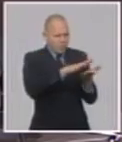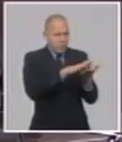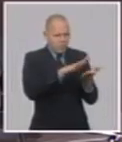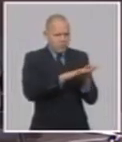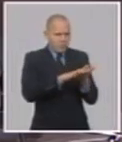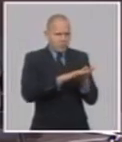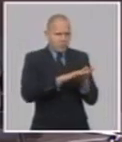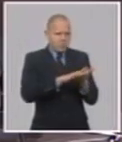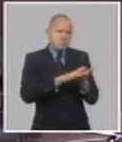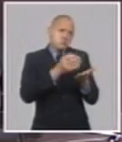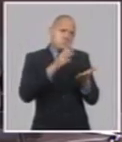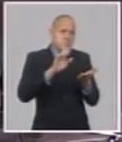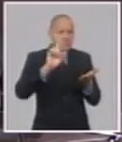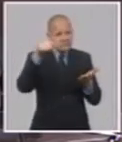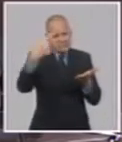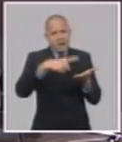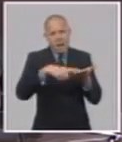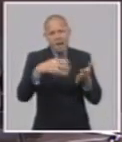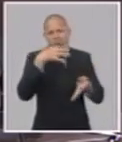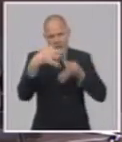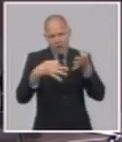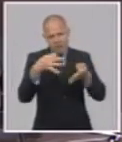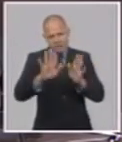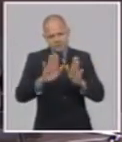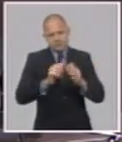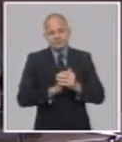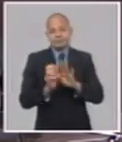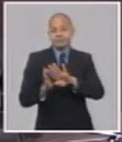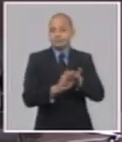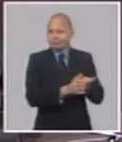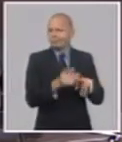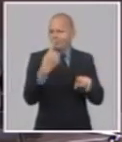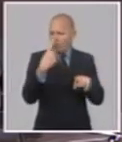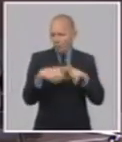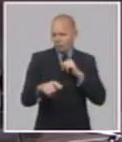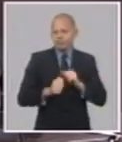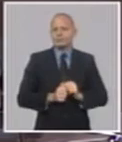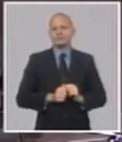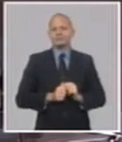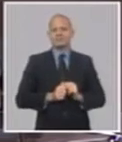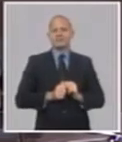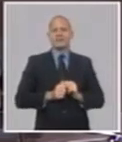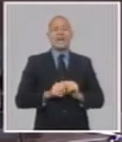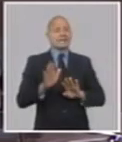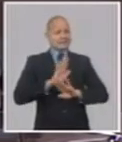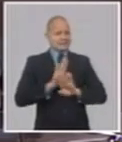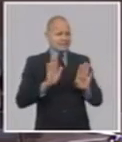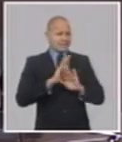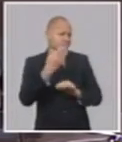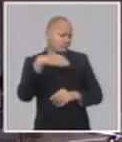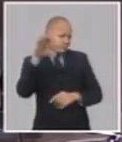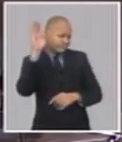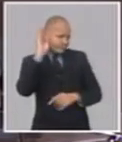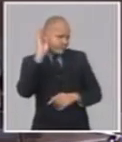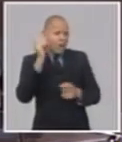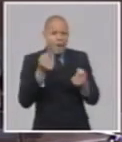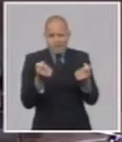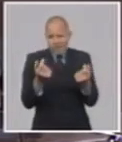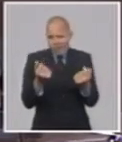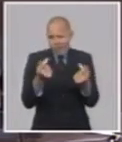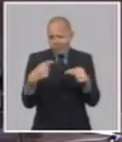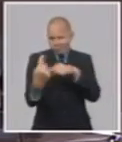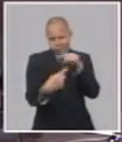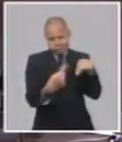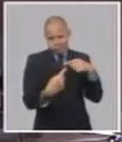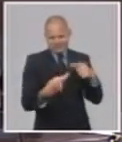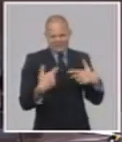También tengo que hacer otra aclaración que anda un poco a partir de algo que se está diciendo que no es así